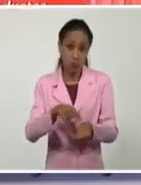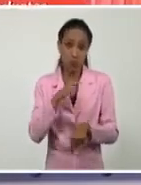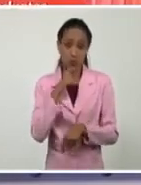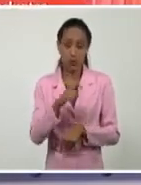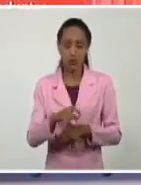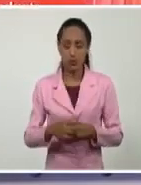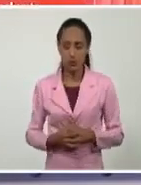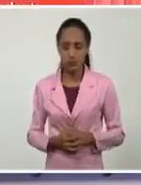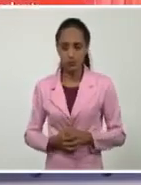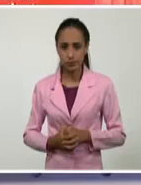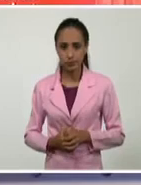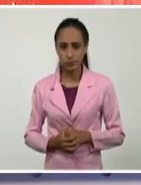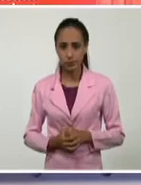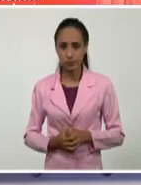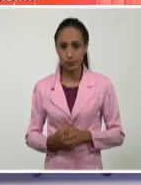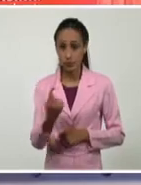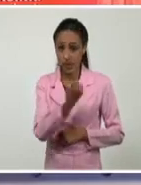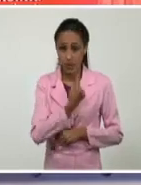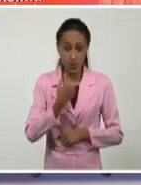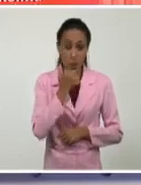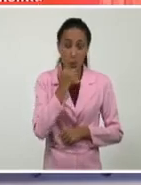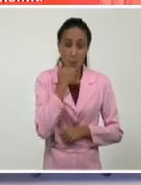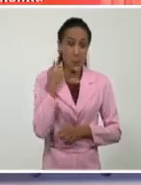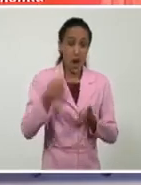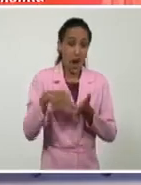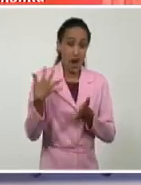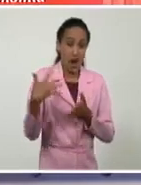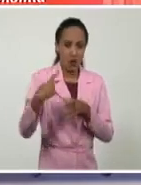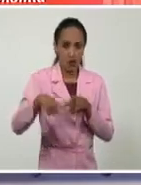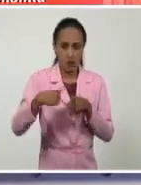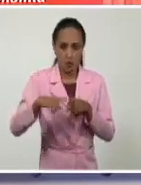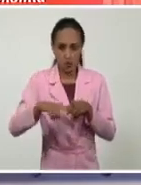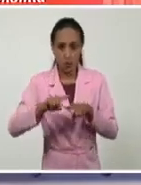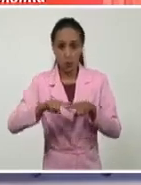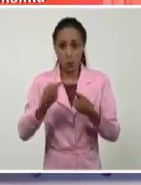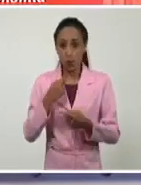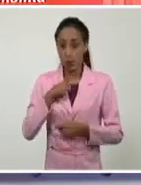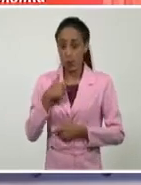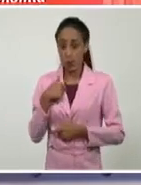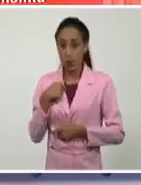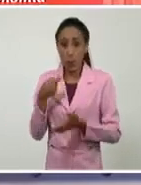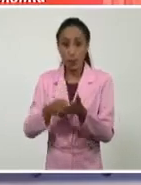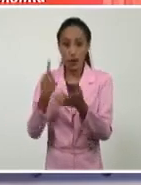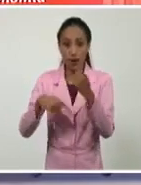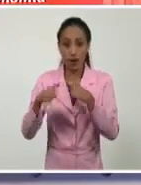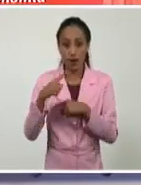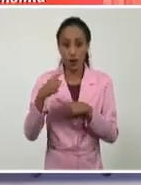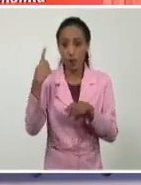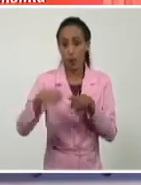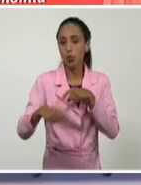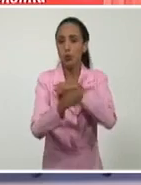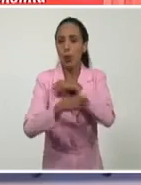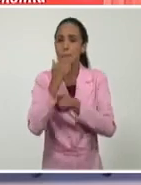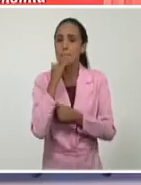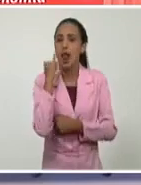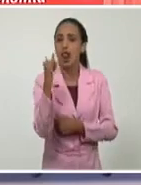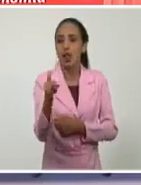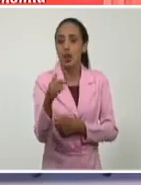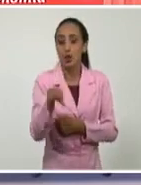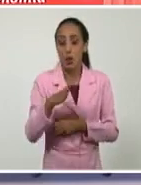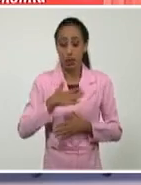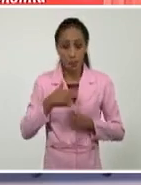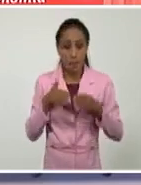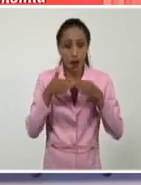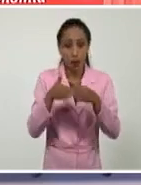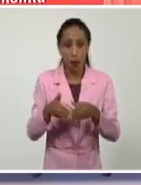nosotros todo nos cuesta mucho más caro porque hay que apelar a terceros países e ir de barco en barco con nuestras compras,